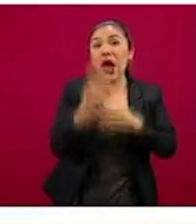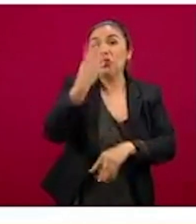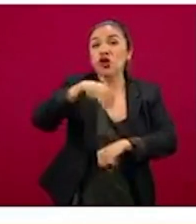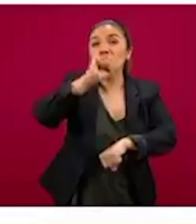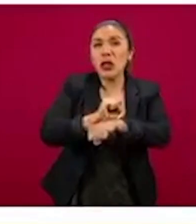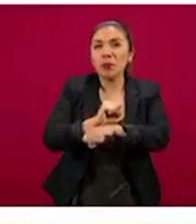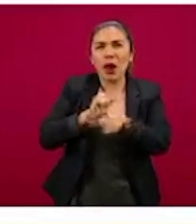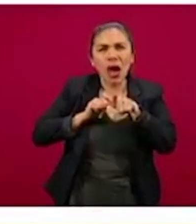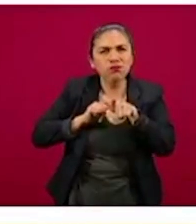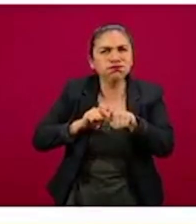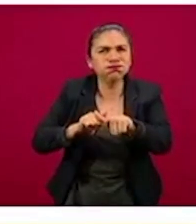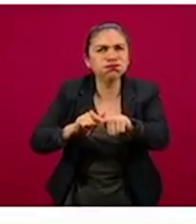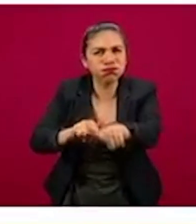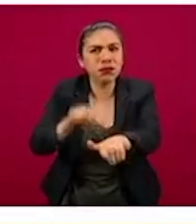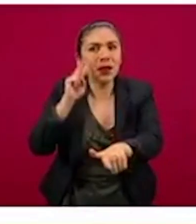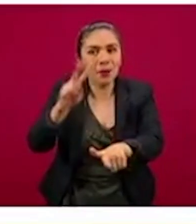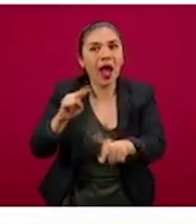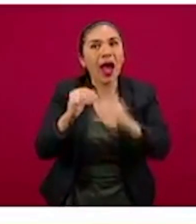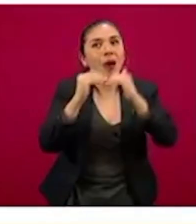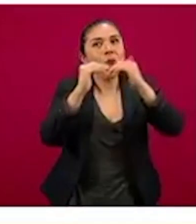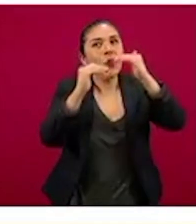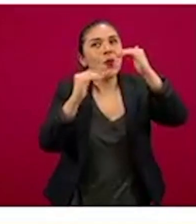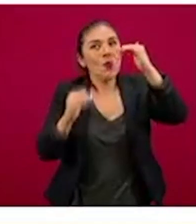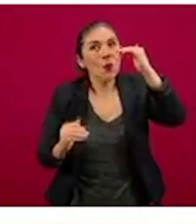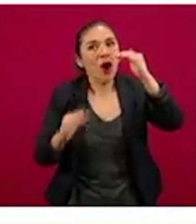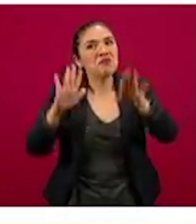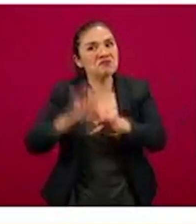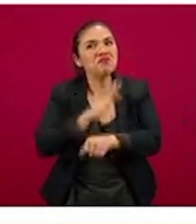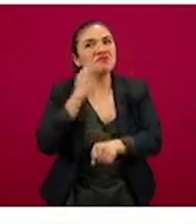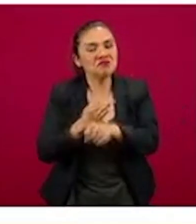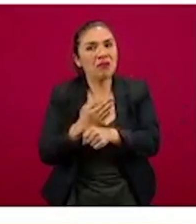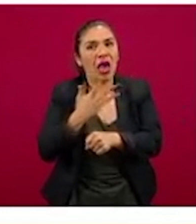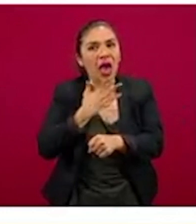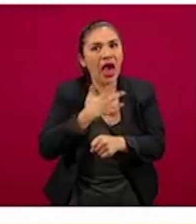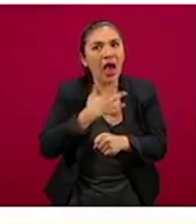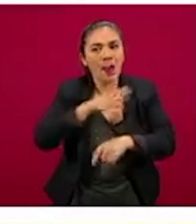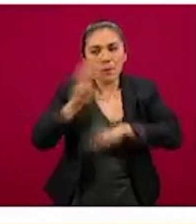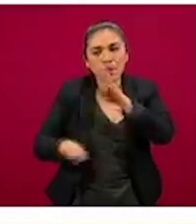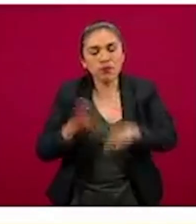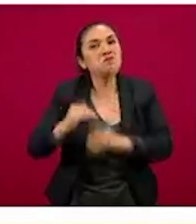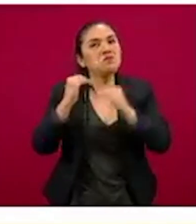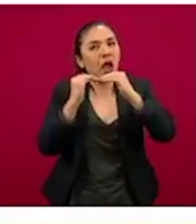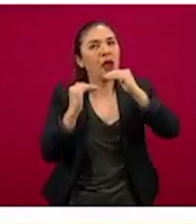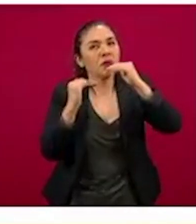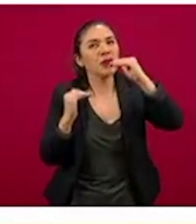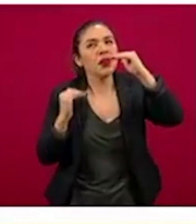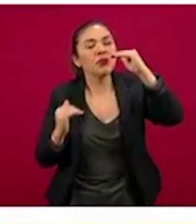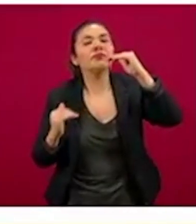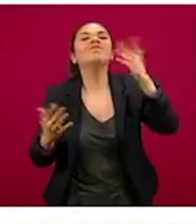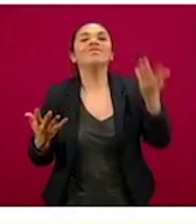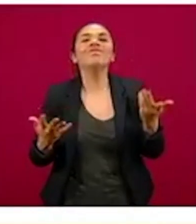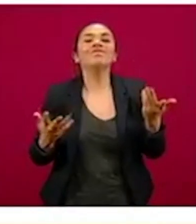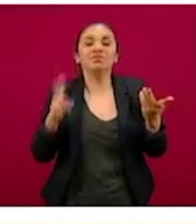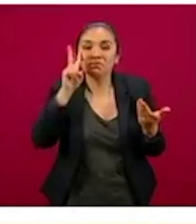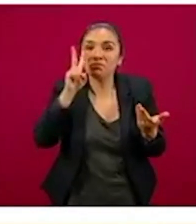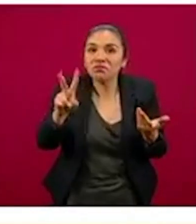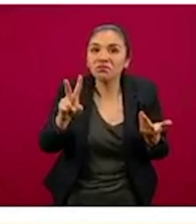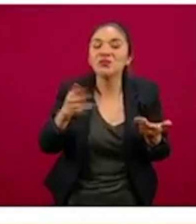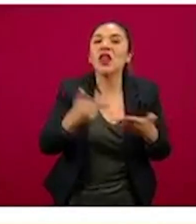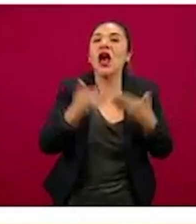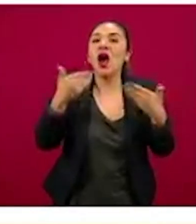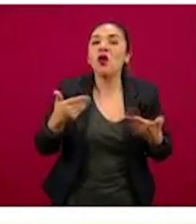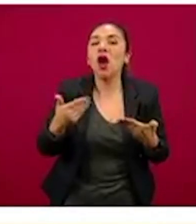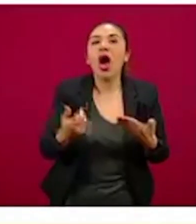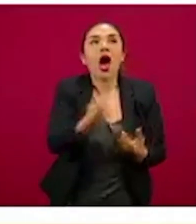continuas en las que traíamos un descenso bastante marcado de la mortalidad y precisamente efecto de